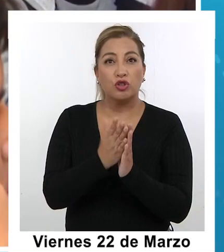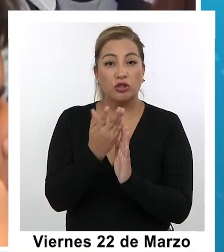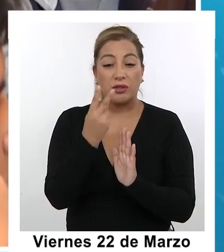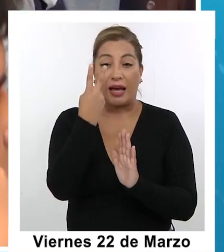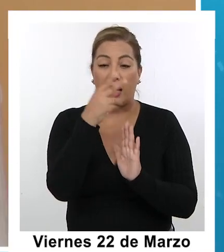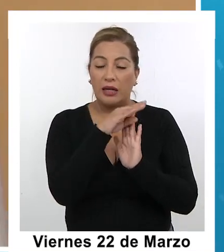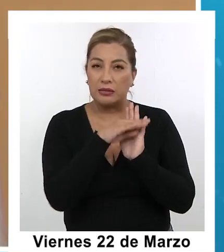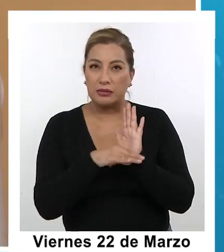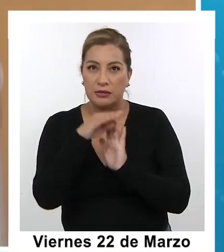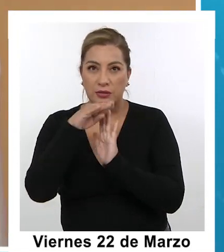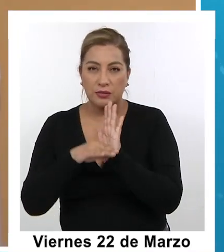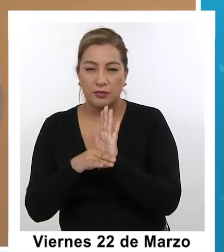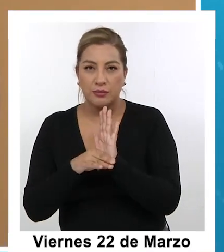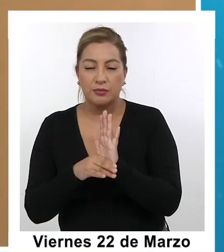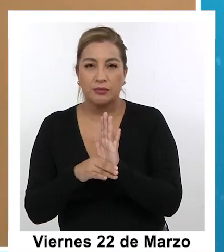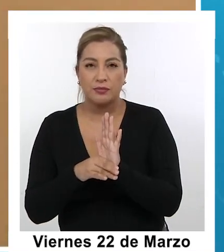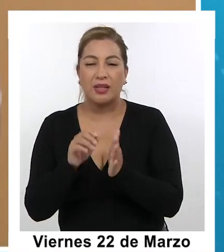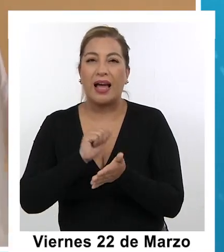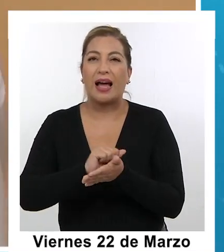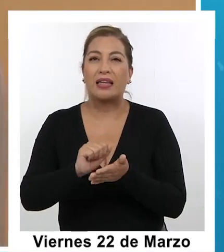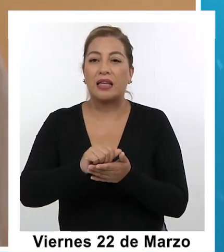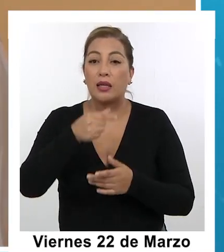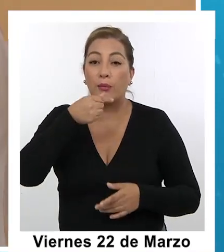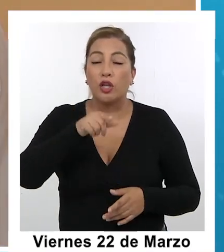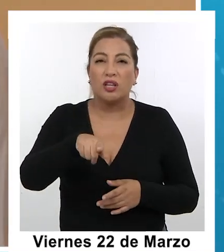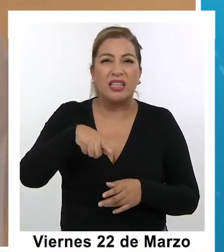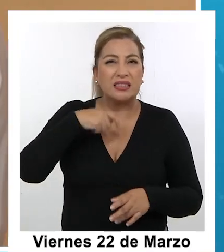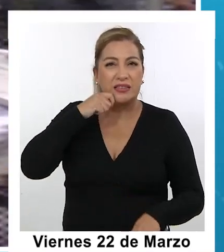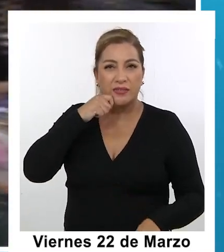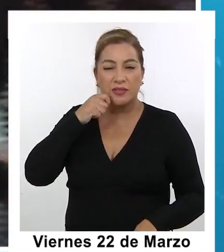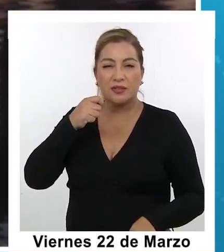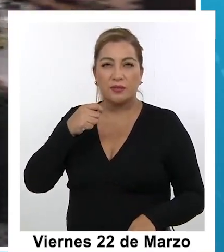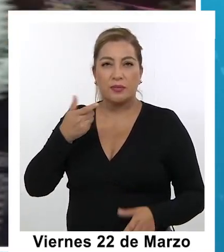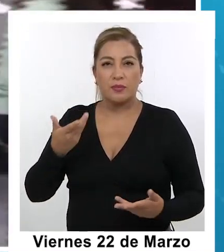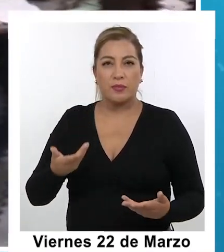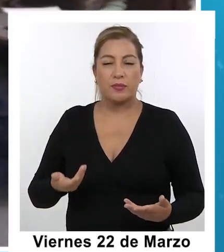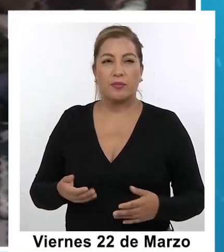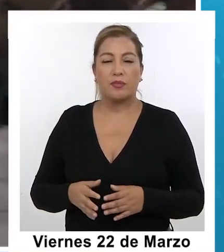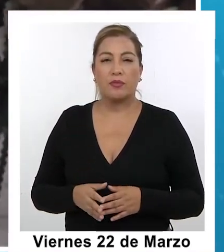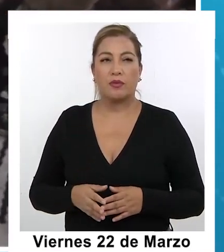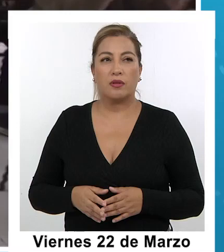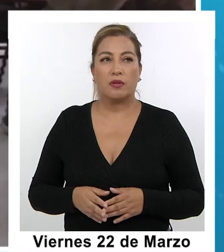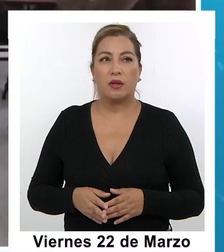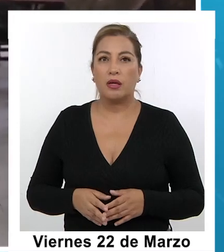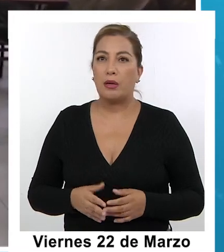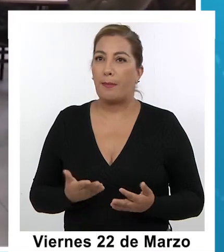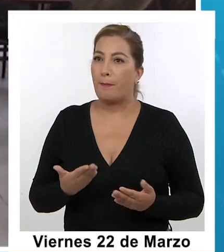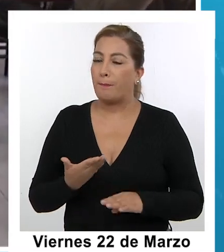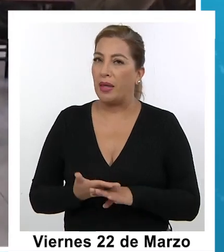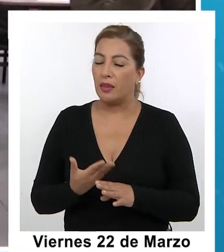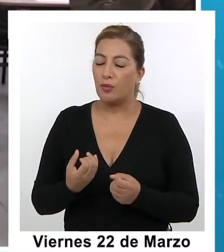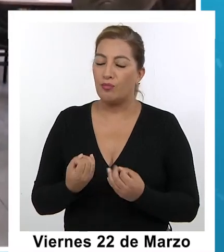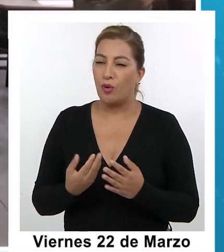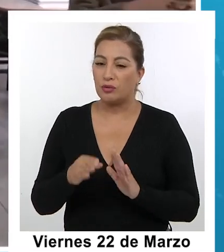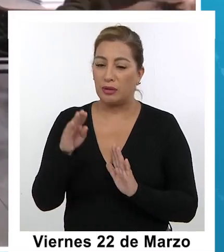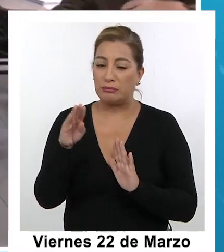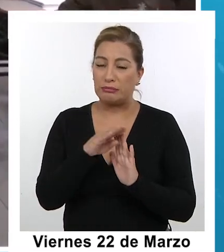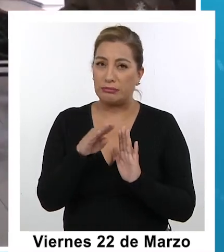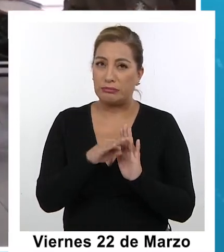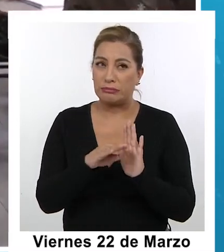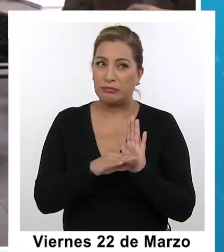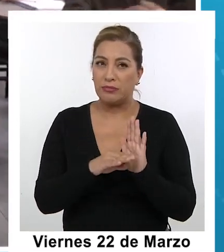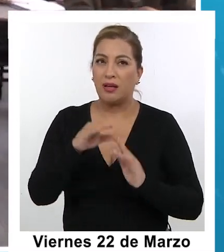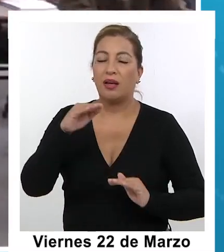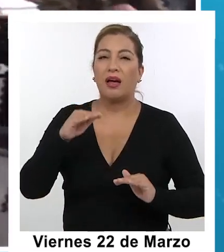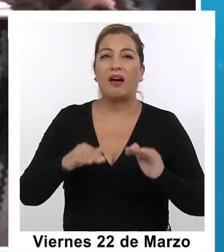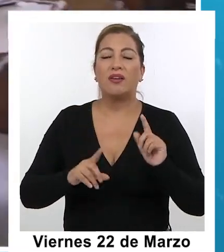Eh y la la verdad es que la agenda a corto plazo es una agenda eh de repente muy demandante eh y y muchas veces